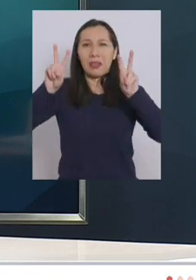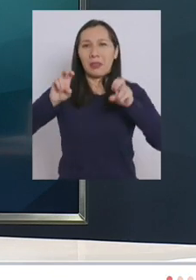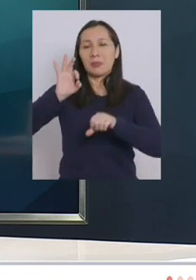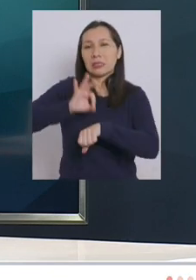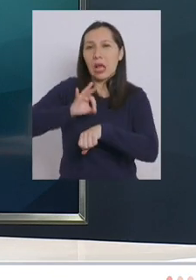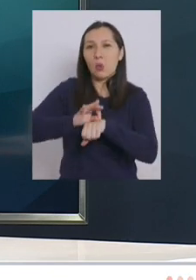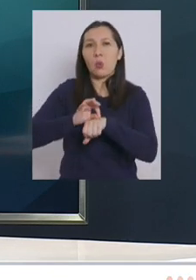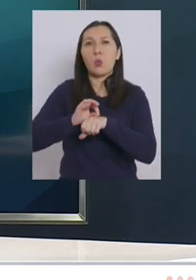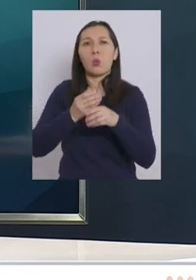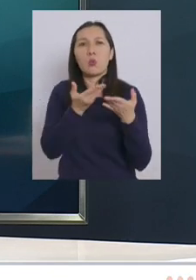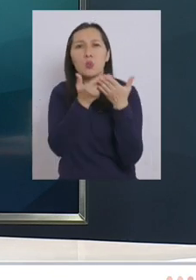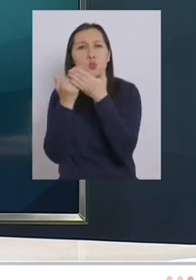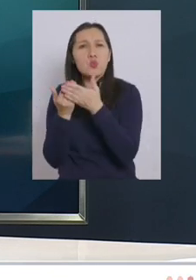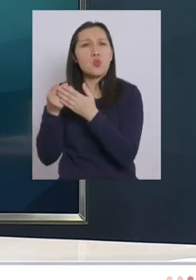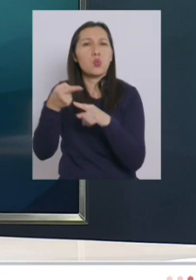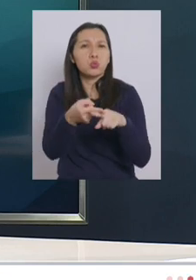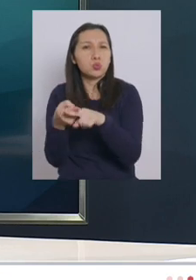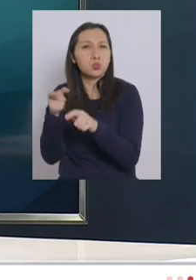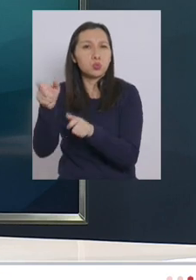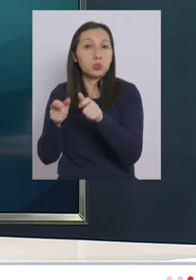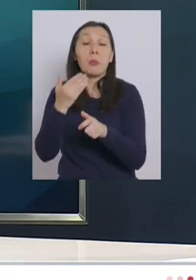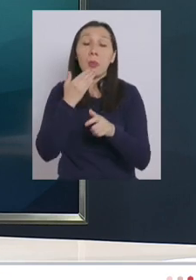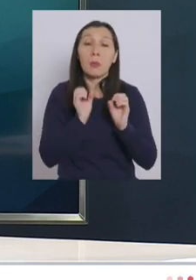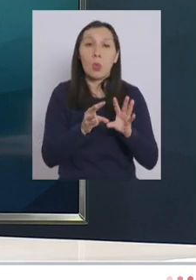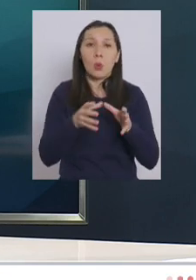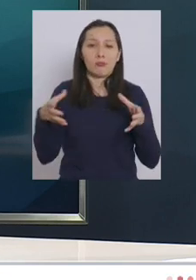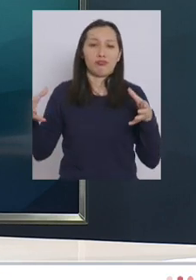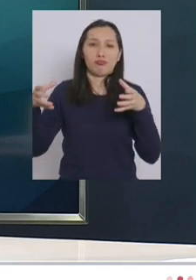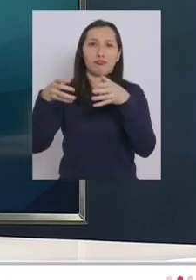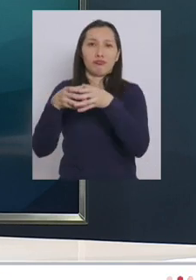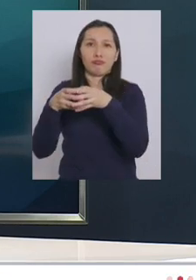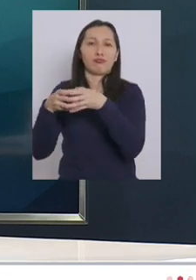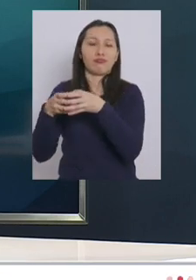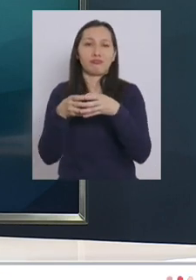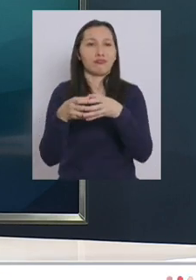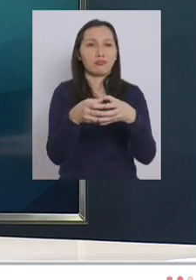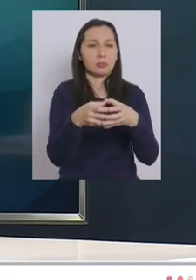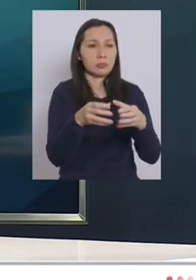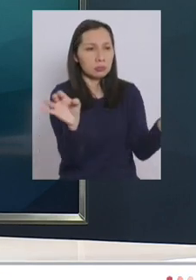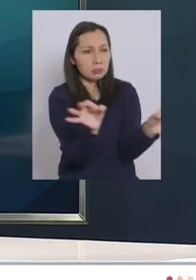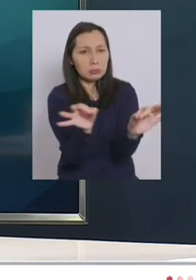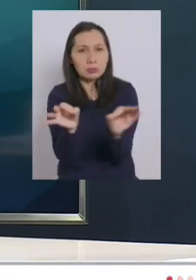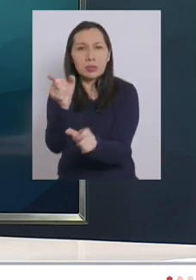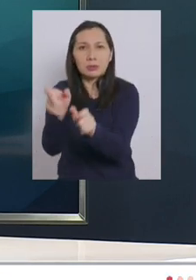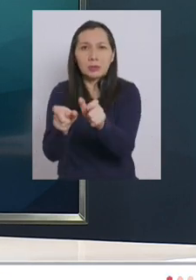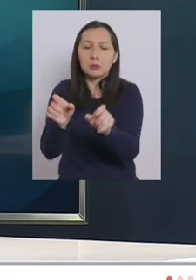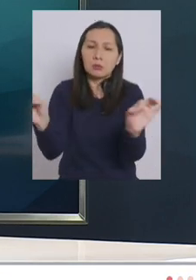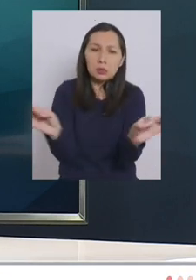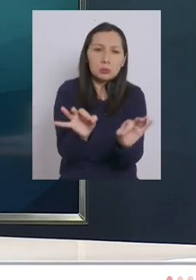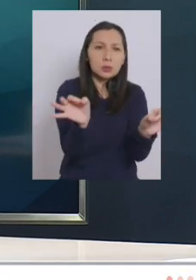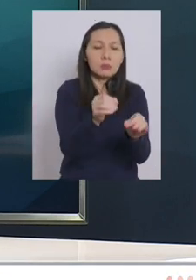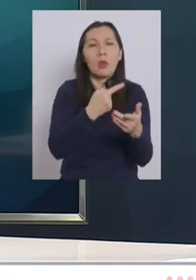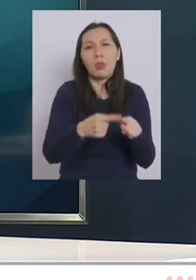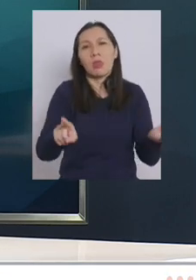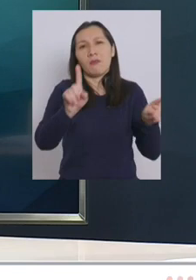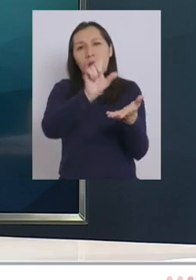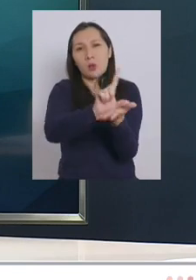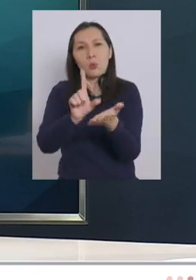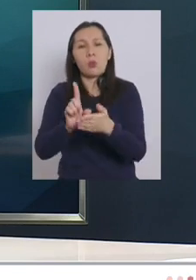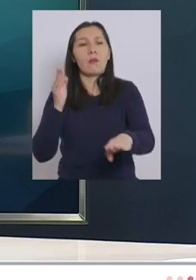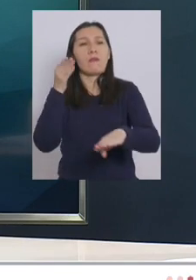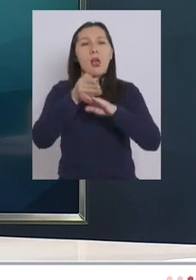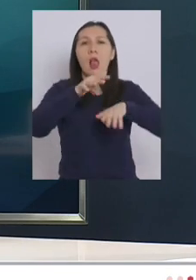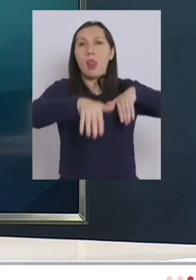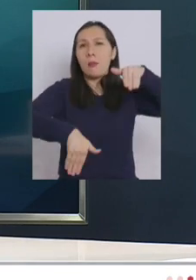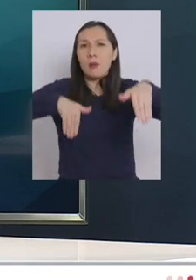salud de las ciencias sociales y también de la educación que están sensibilizando a la población en los distintos lugares en las